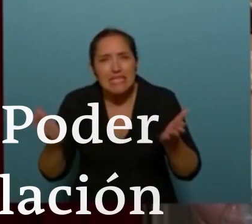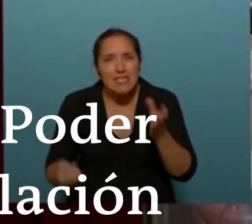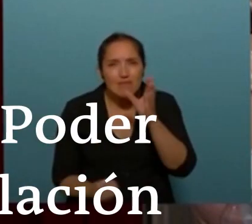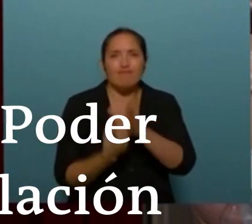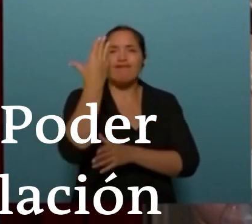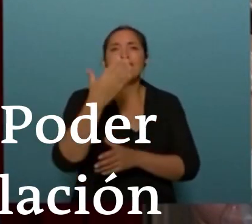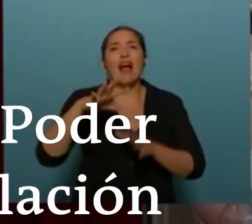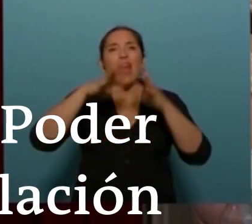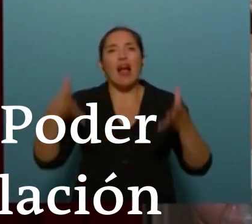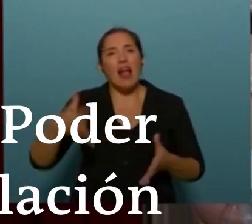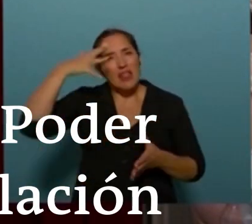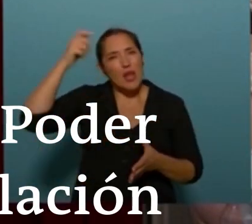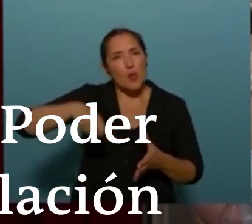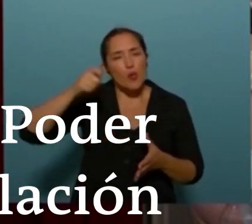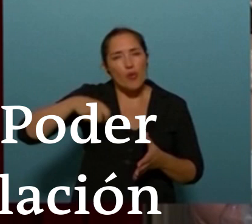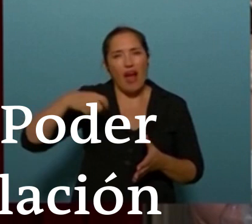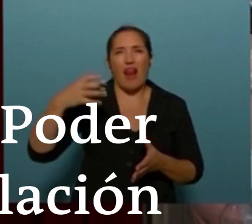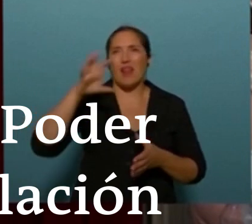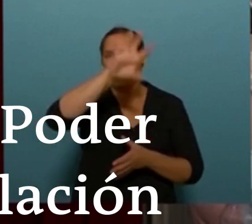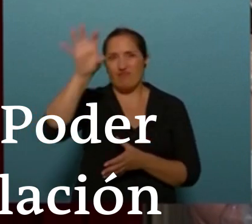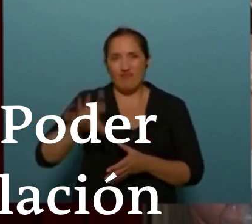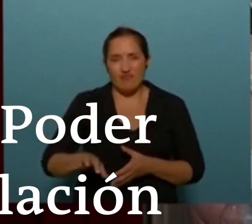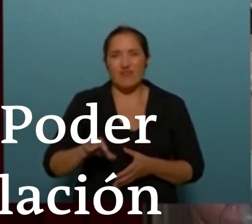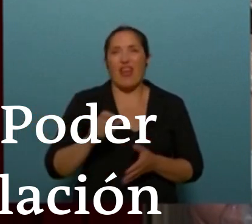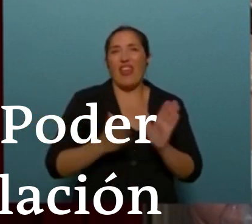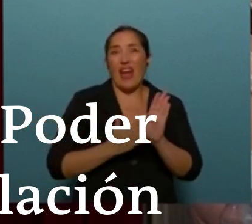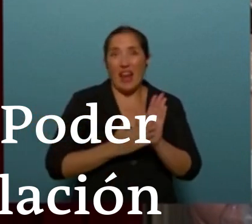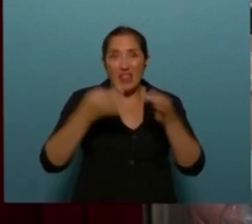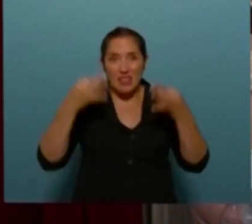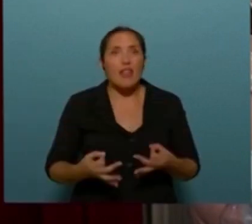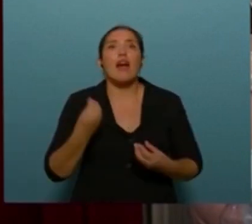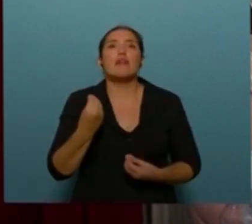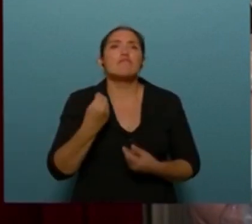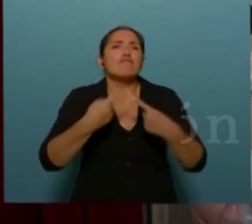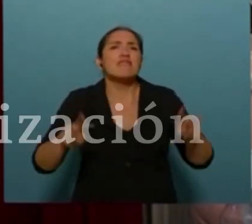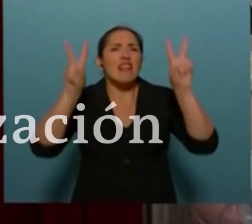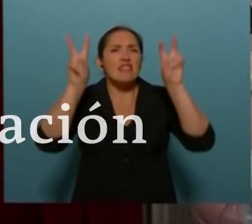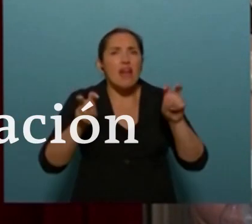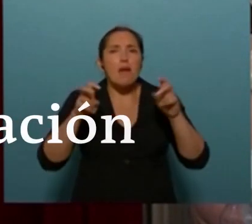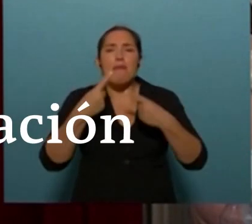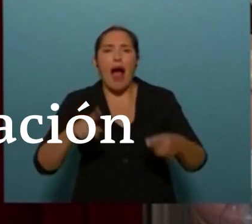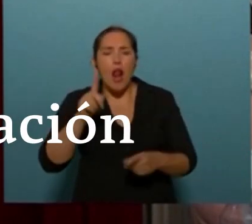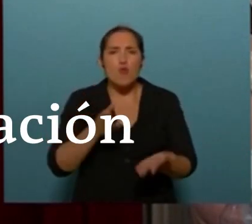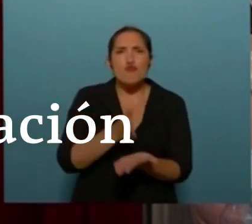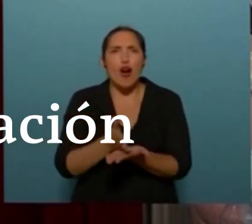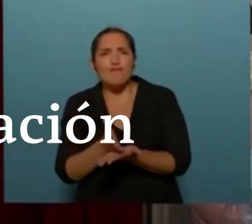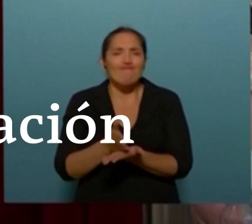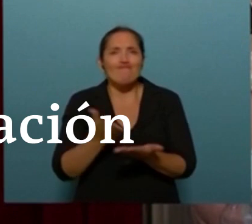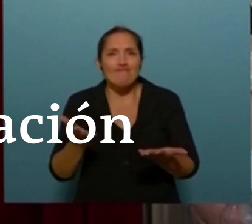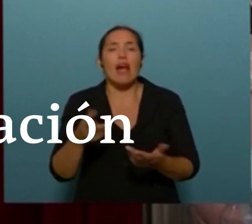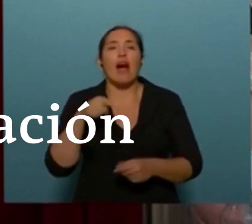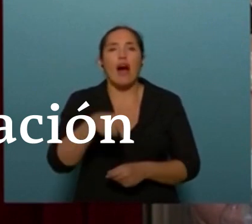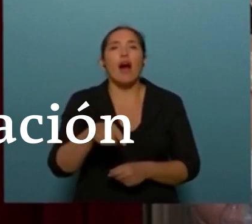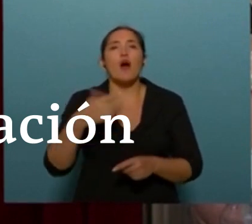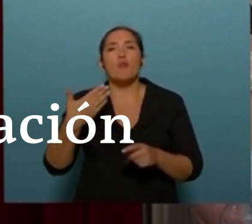de un Tribunal Federal de Garantías que tendrá competencia exclusivamente en cuestiones de arbitrariedad y al que se podrá llegar